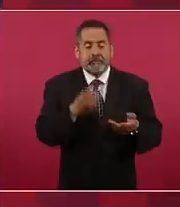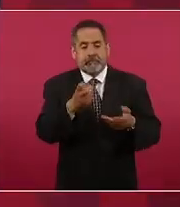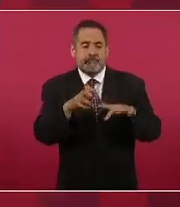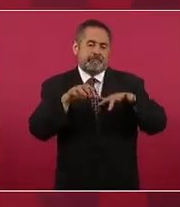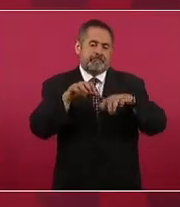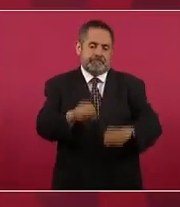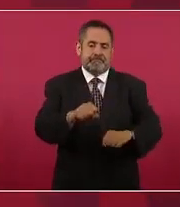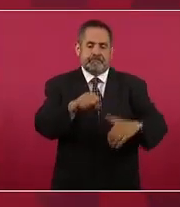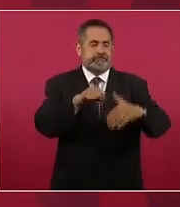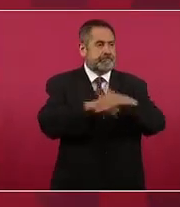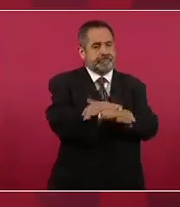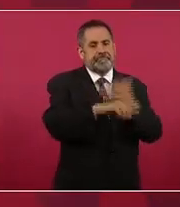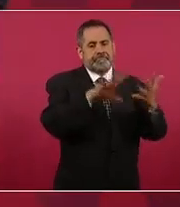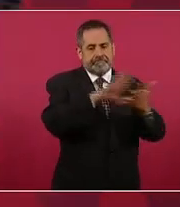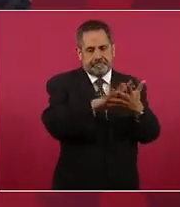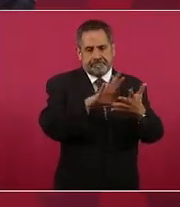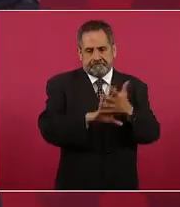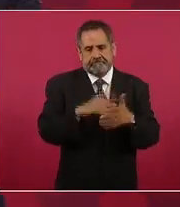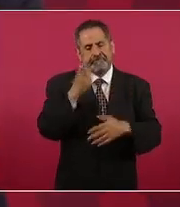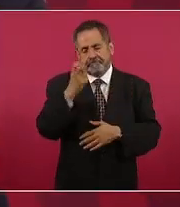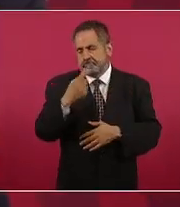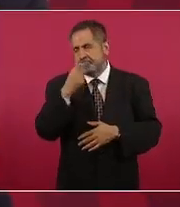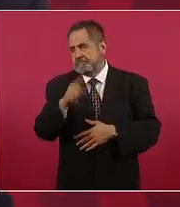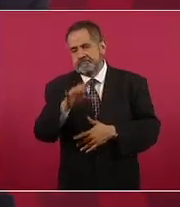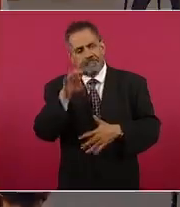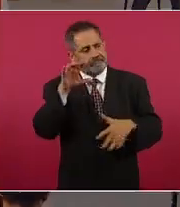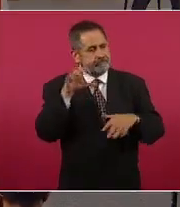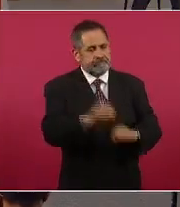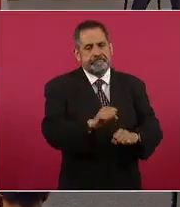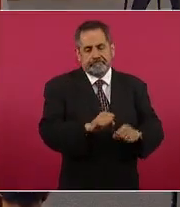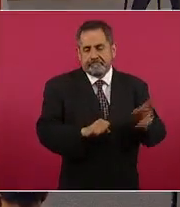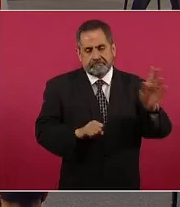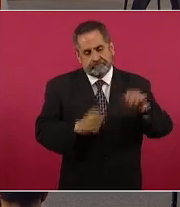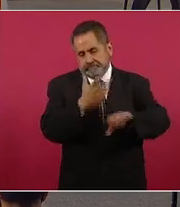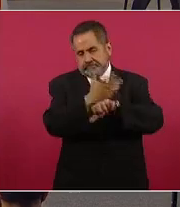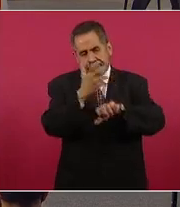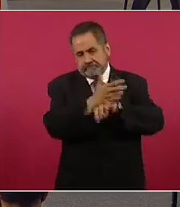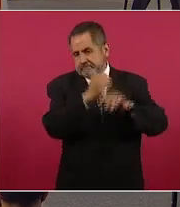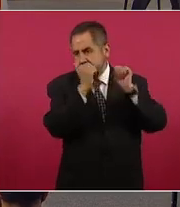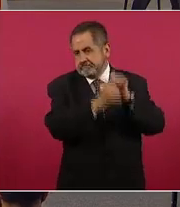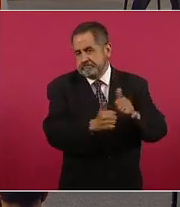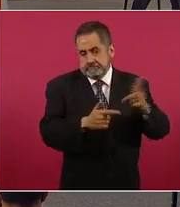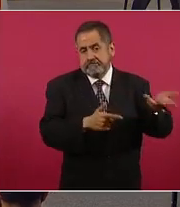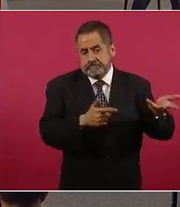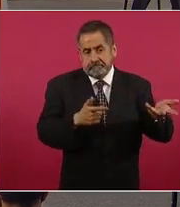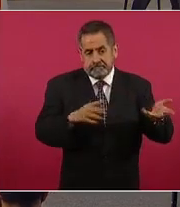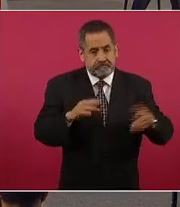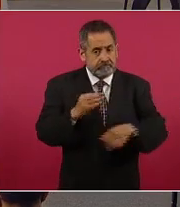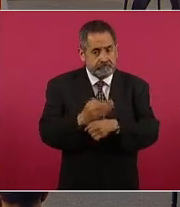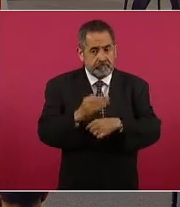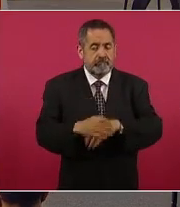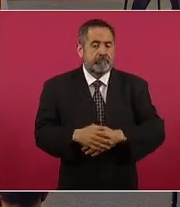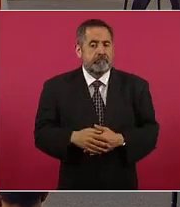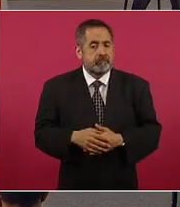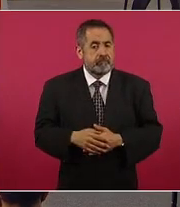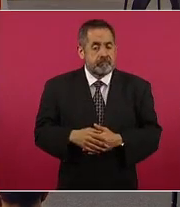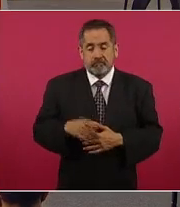en la cárcel acusado de eso en Estados Unidos que por cierto